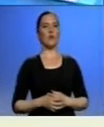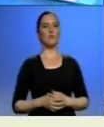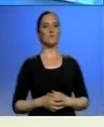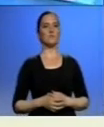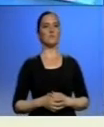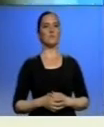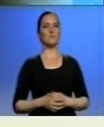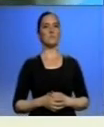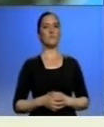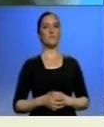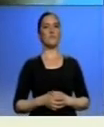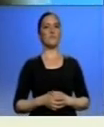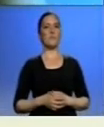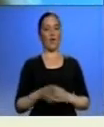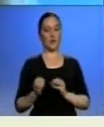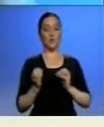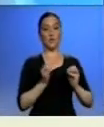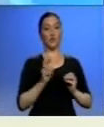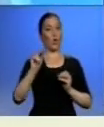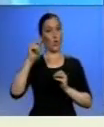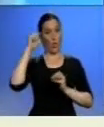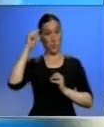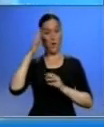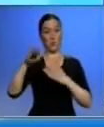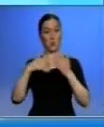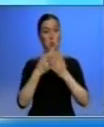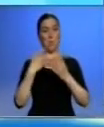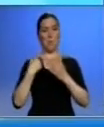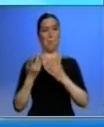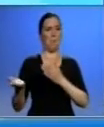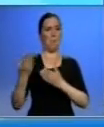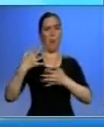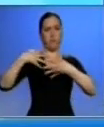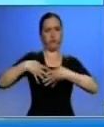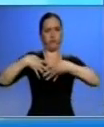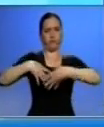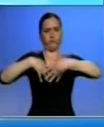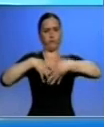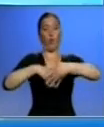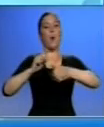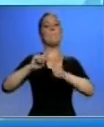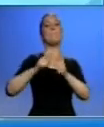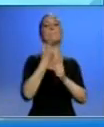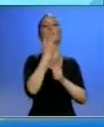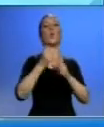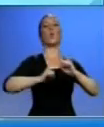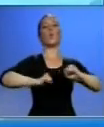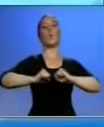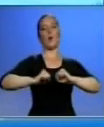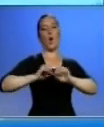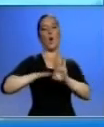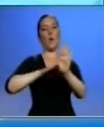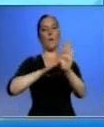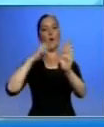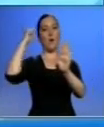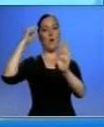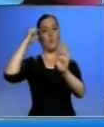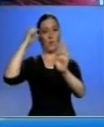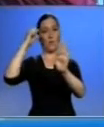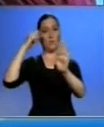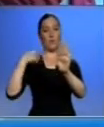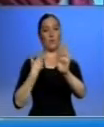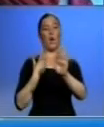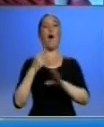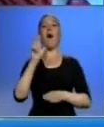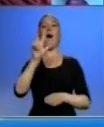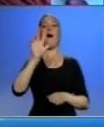Más organizaciones sociales se sumarán a la marcha del primero de mayo para respaldar al gobierno nacional. Alianza País